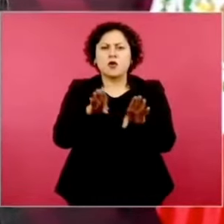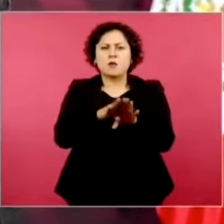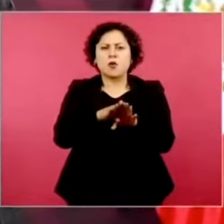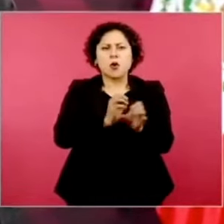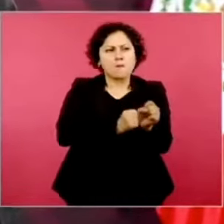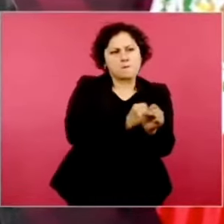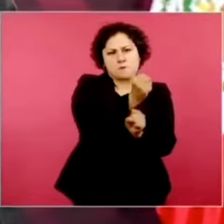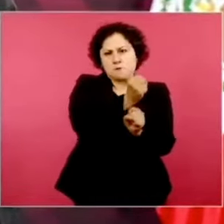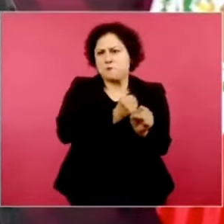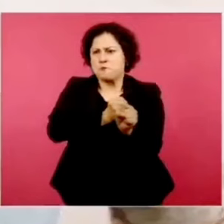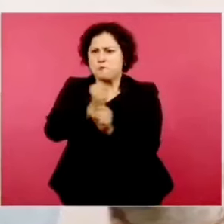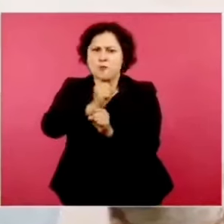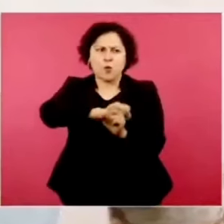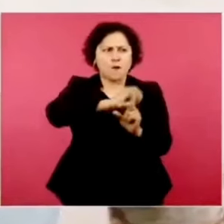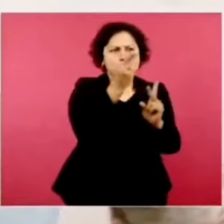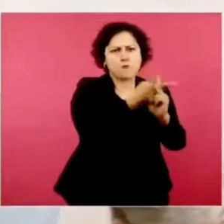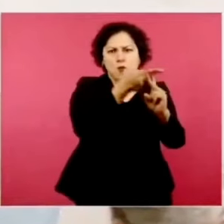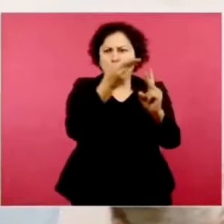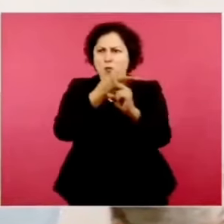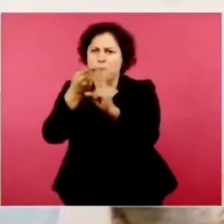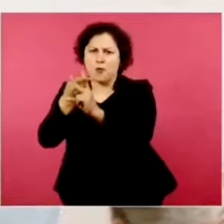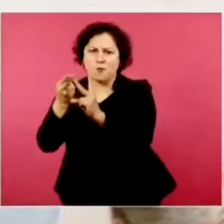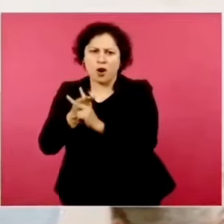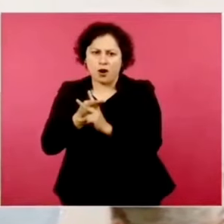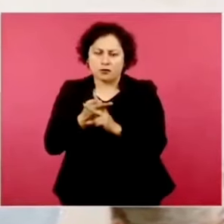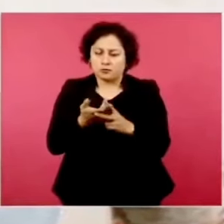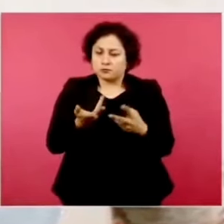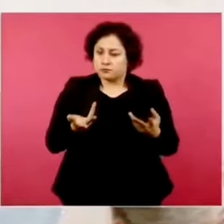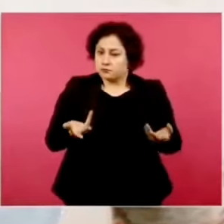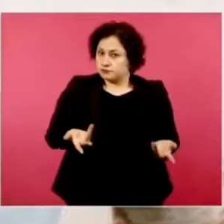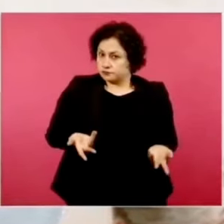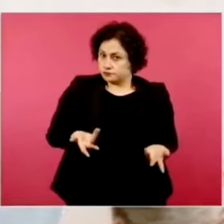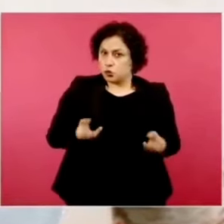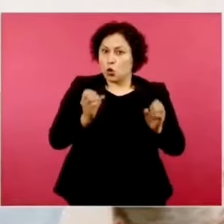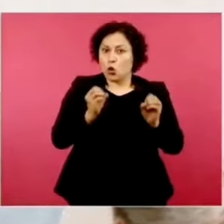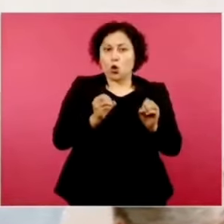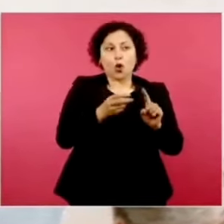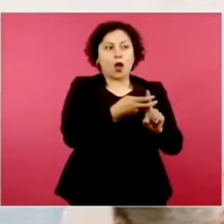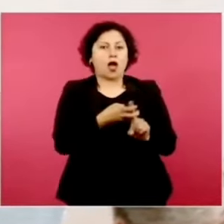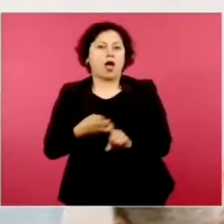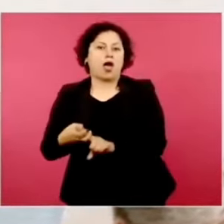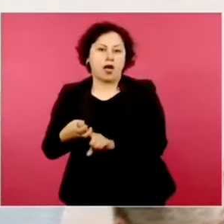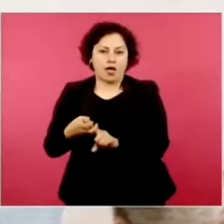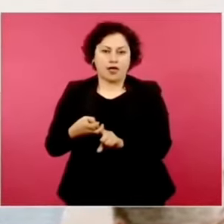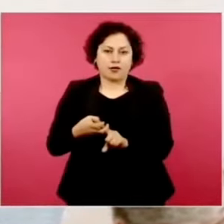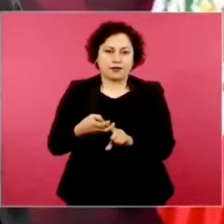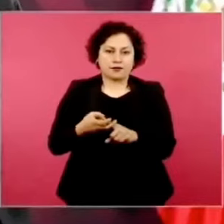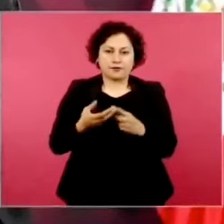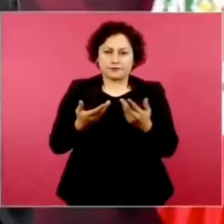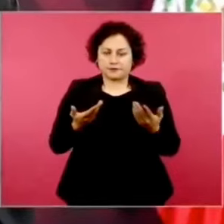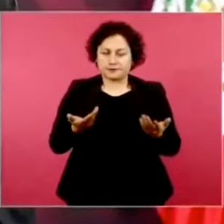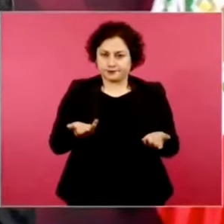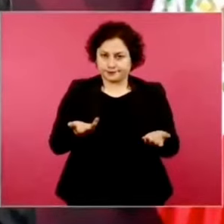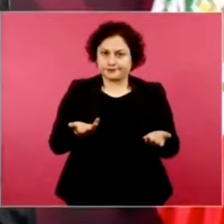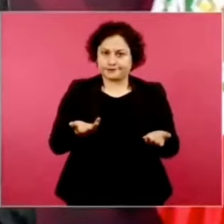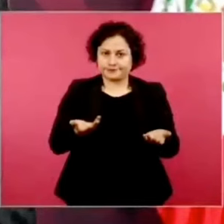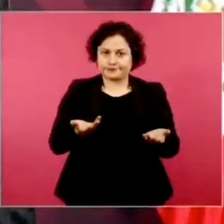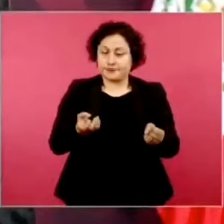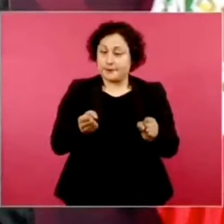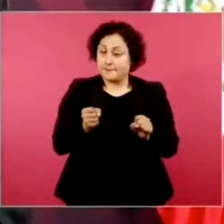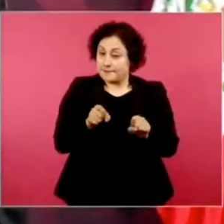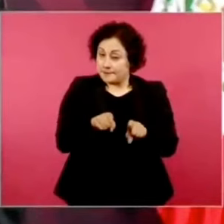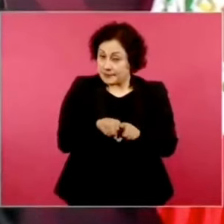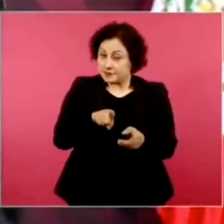masacres, con desapariciones y con la complicidad